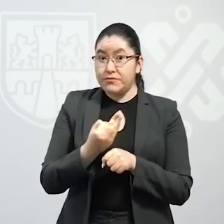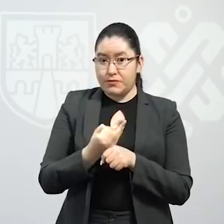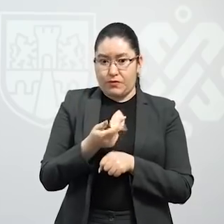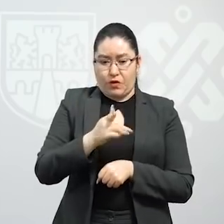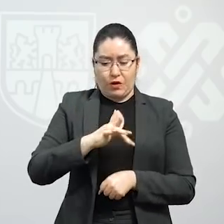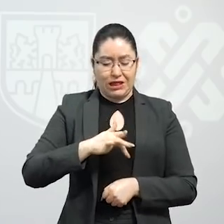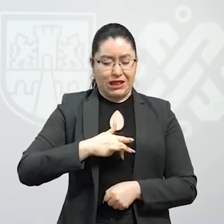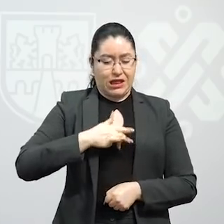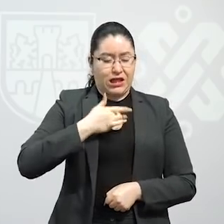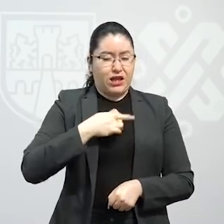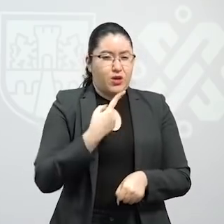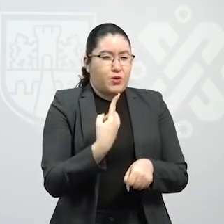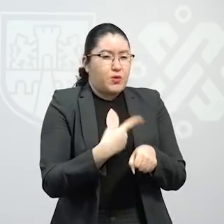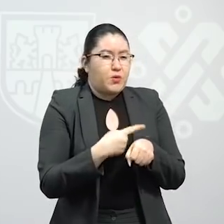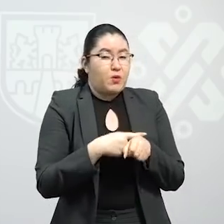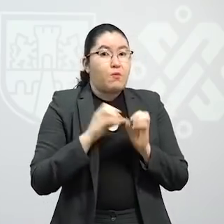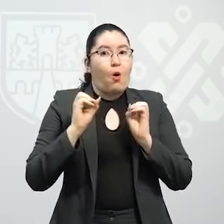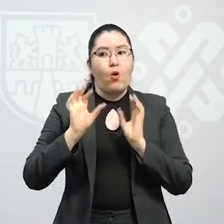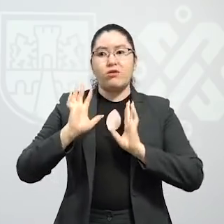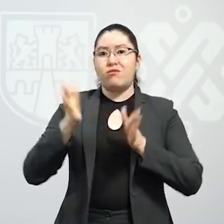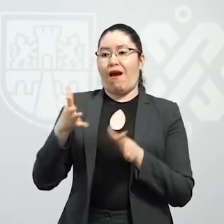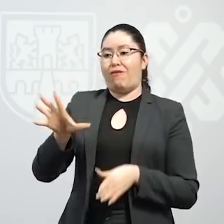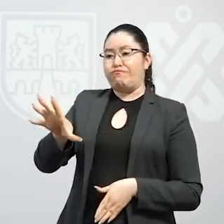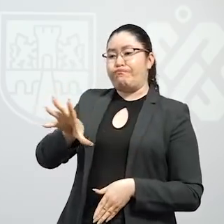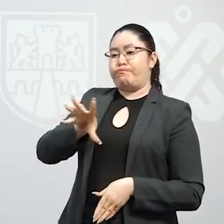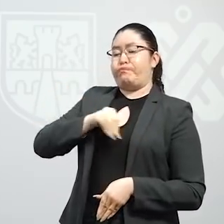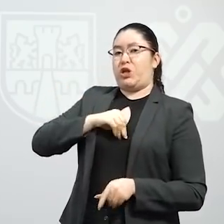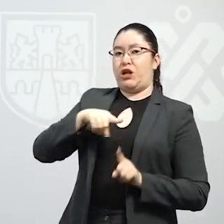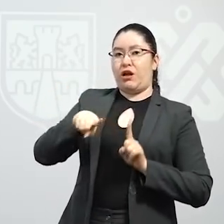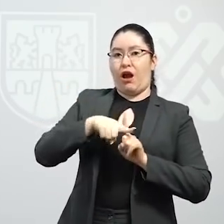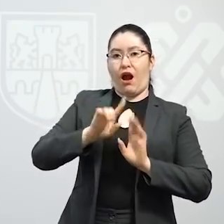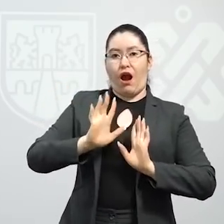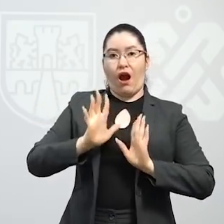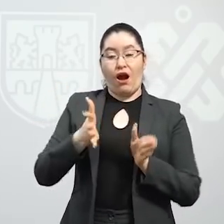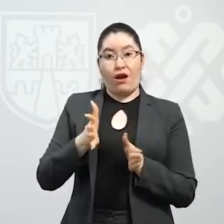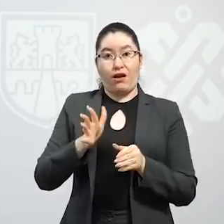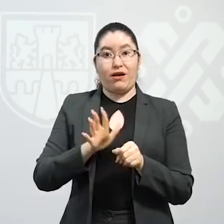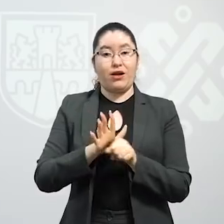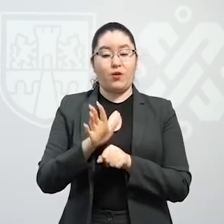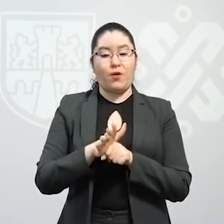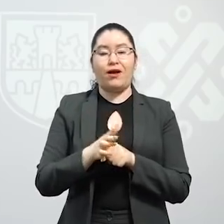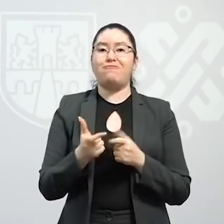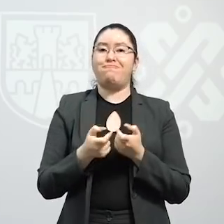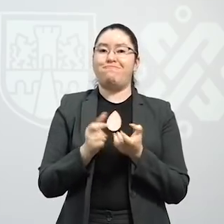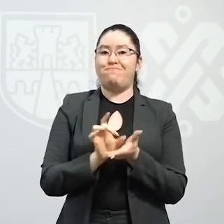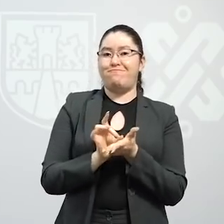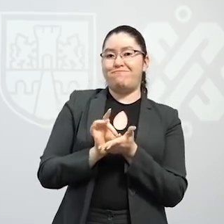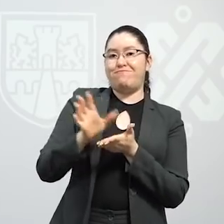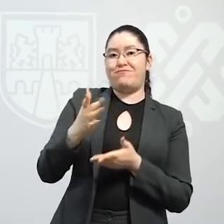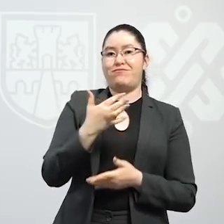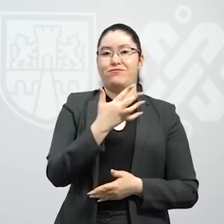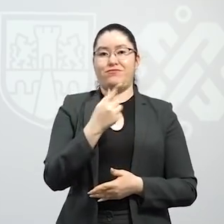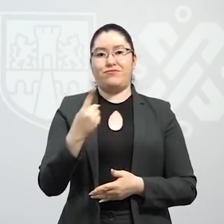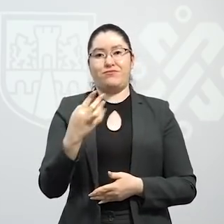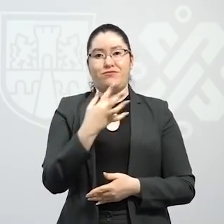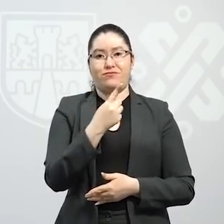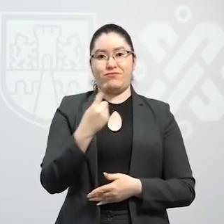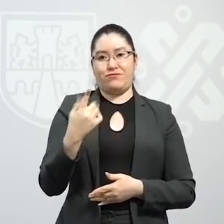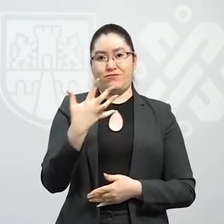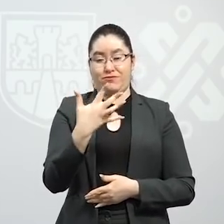síntomas o son positivos a COVID-19, manden de inmediato un SMS al